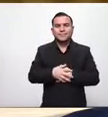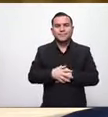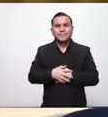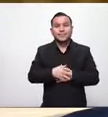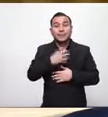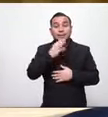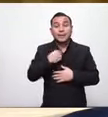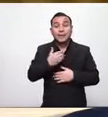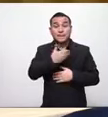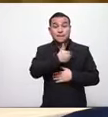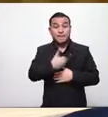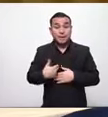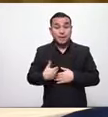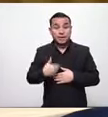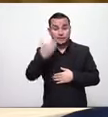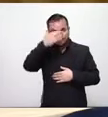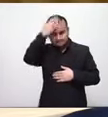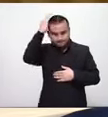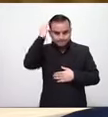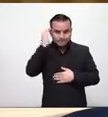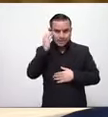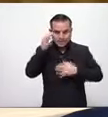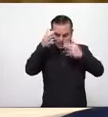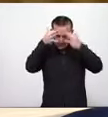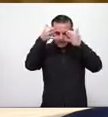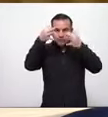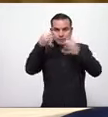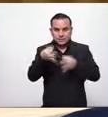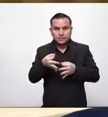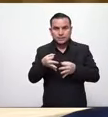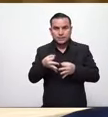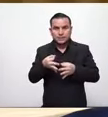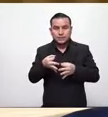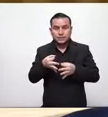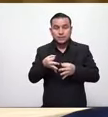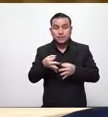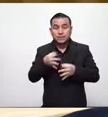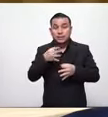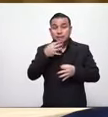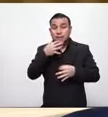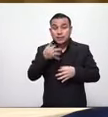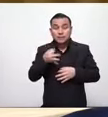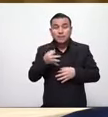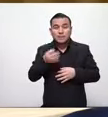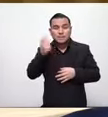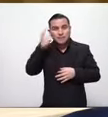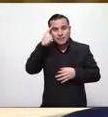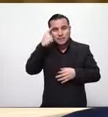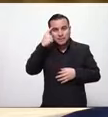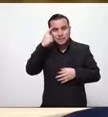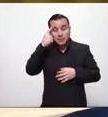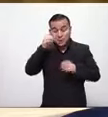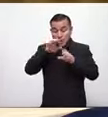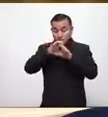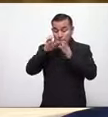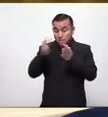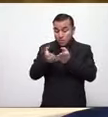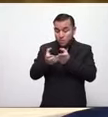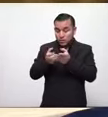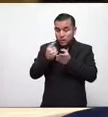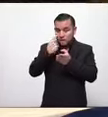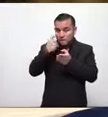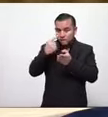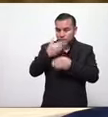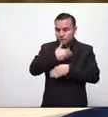y que el presidente Bukele va a tomar decisiones él ha sido quizás a nivel mundial uno de los